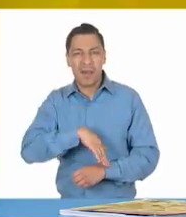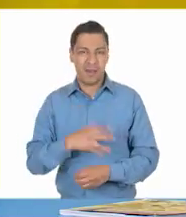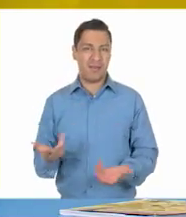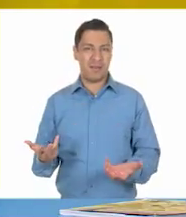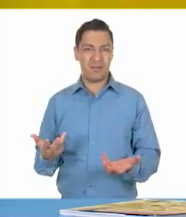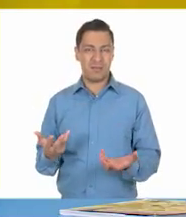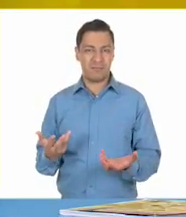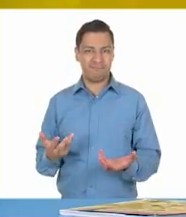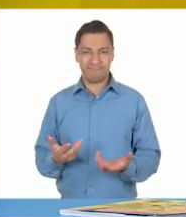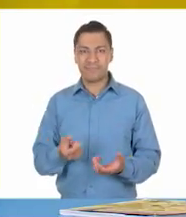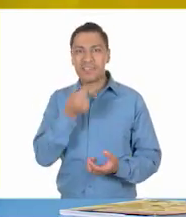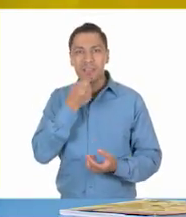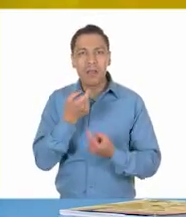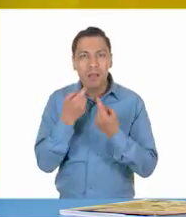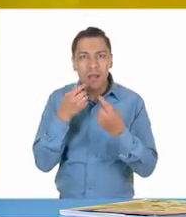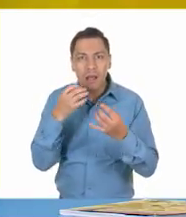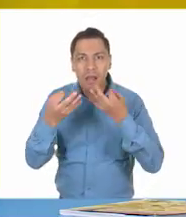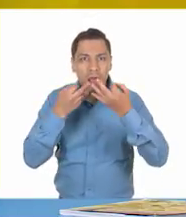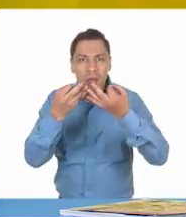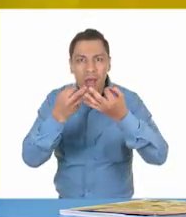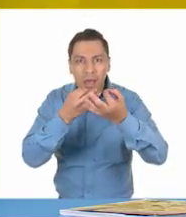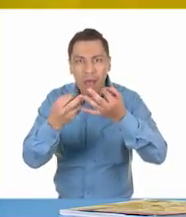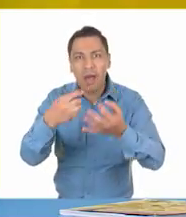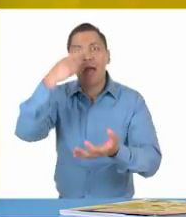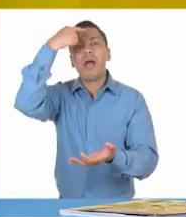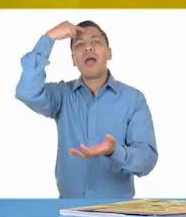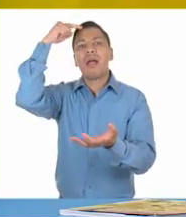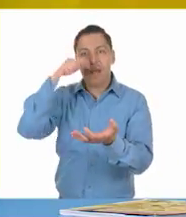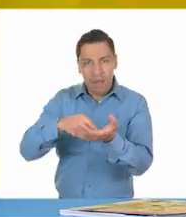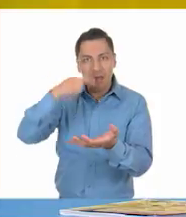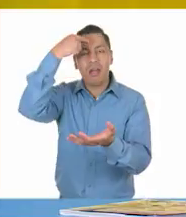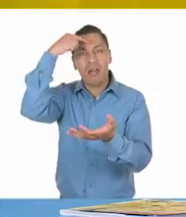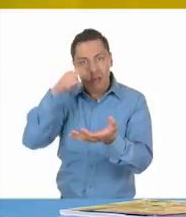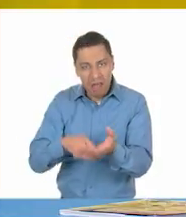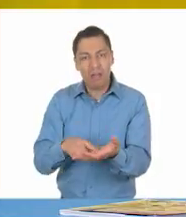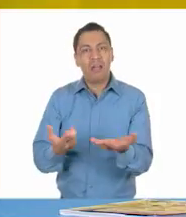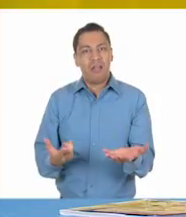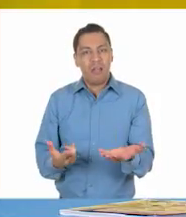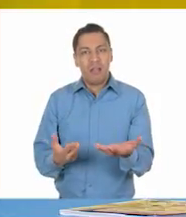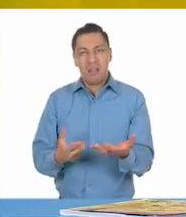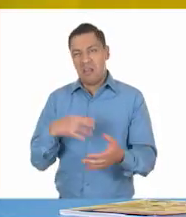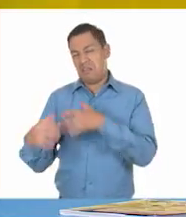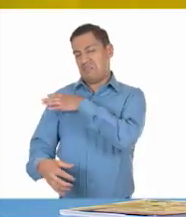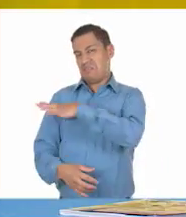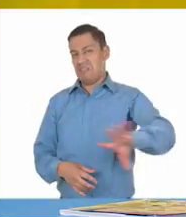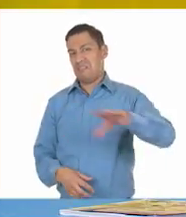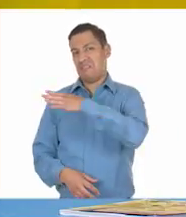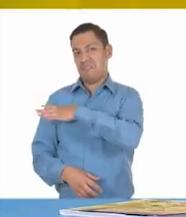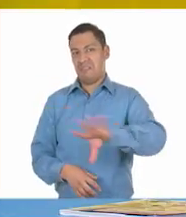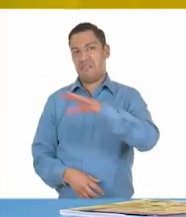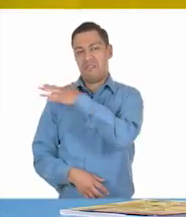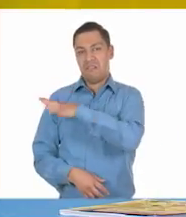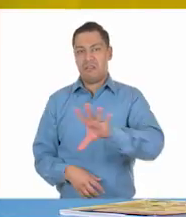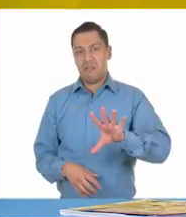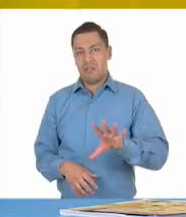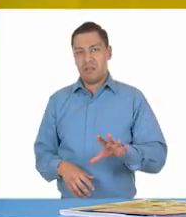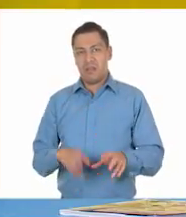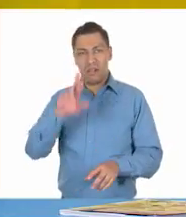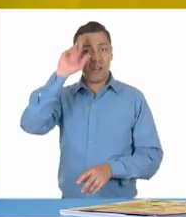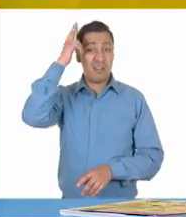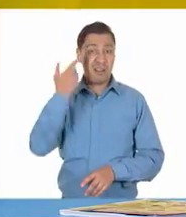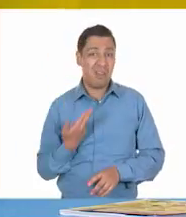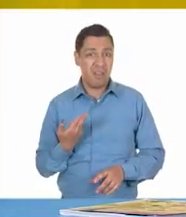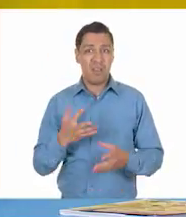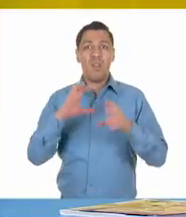niñas y a los niños, como los de este video que les comento, a rechazar o peor aún, desconocer